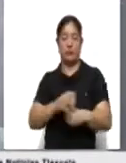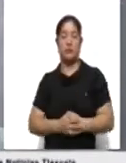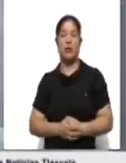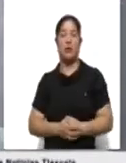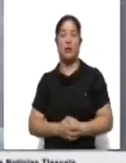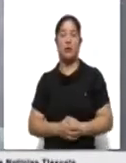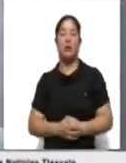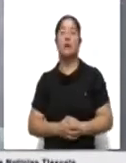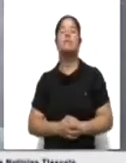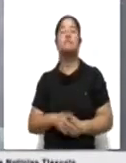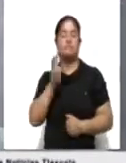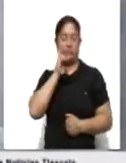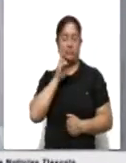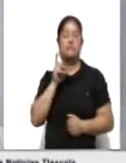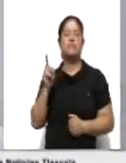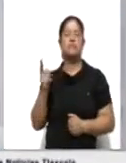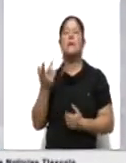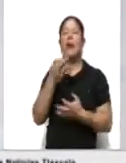Aquí el reporte completo.